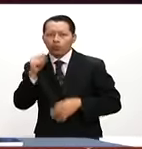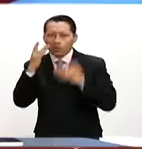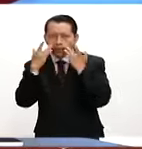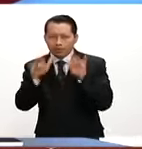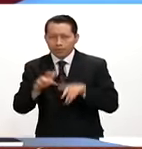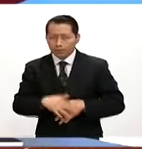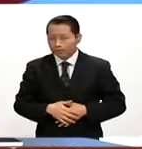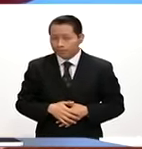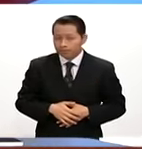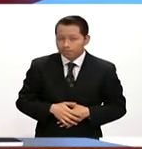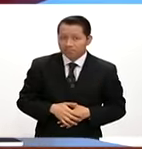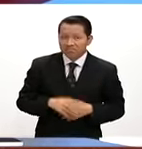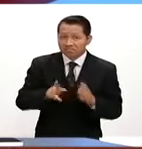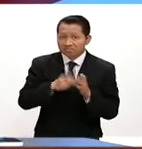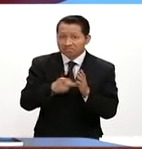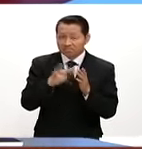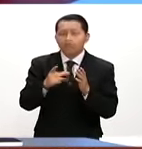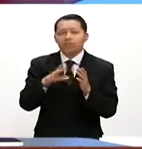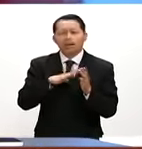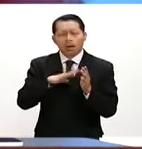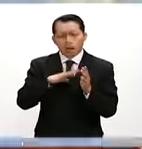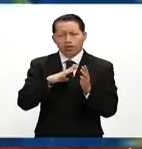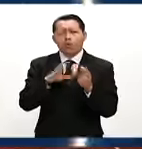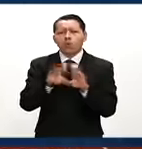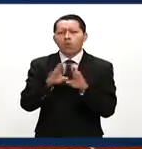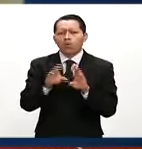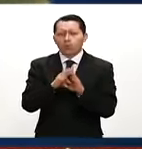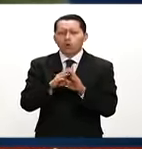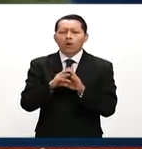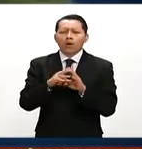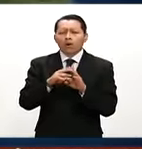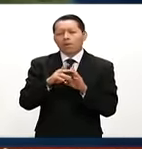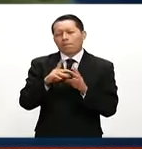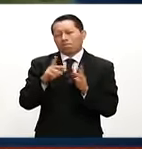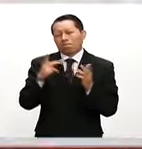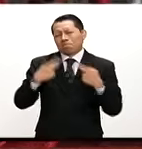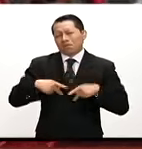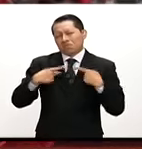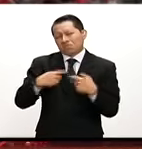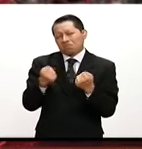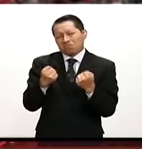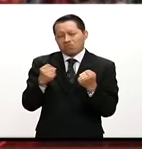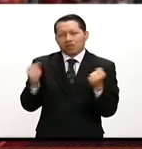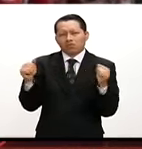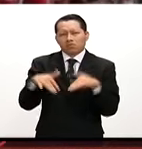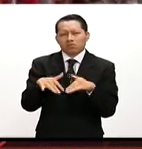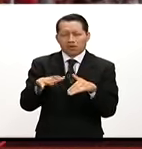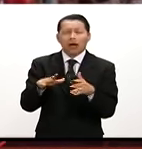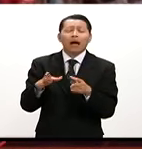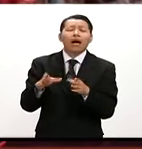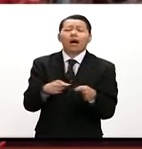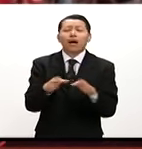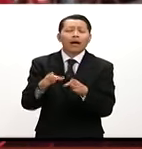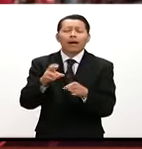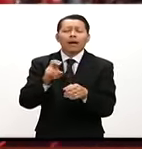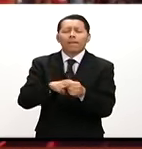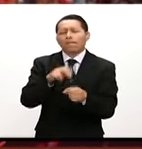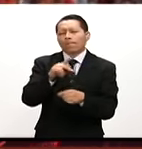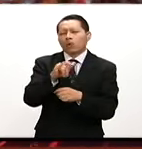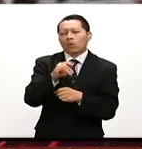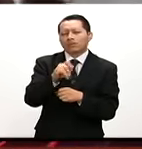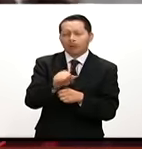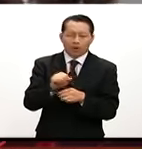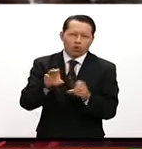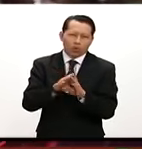De nueva cuenta, pues decenas de miles de personas se dieron cita en la avenida Paulista la principal de la arteria de Sao